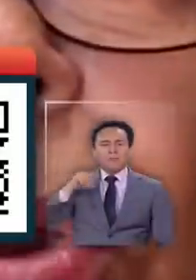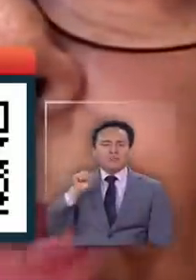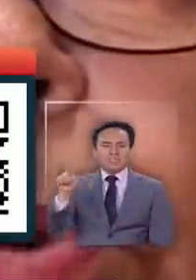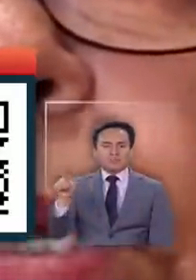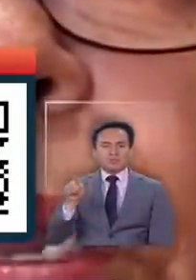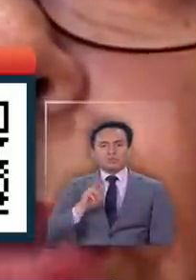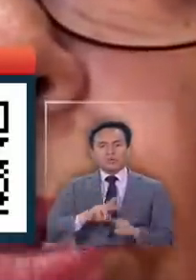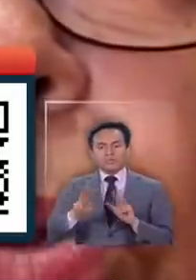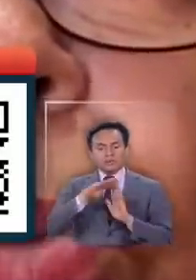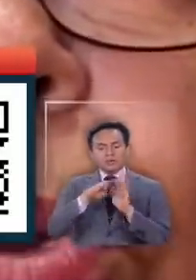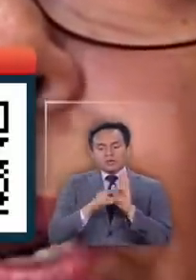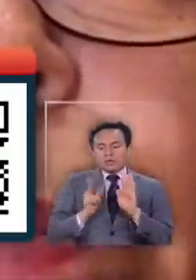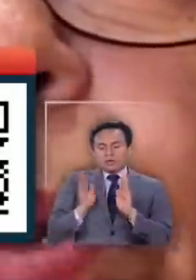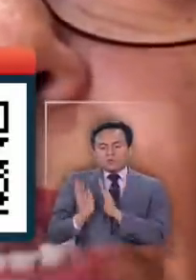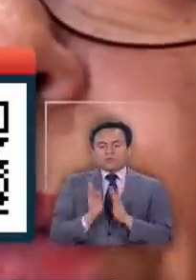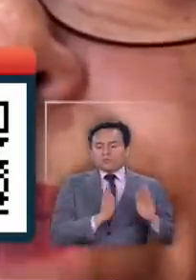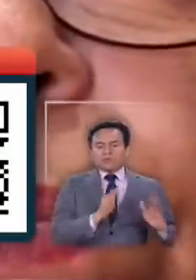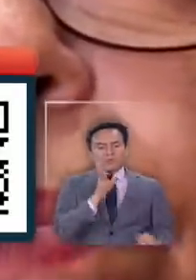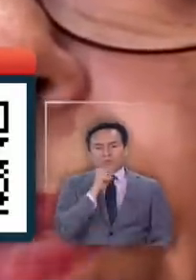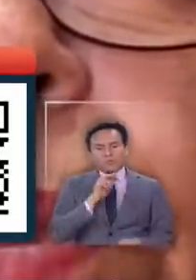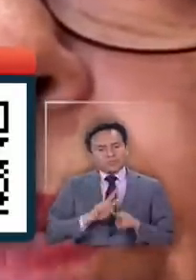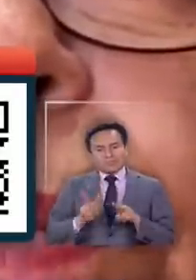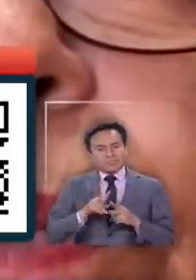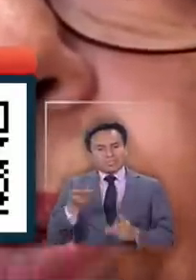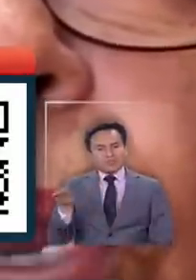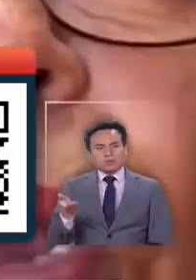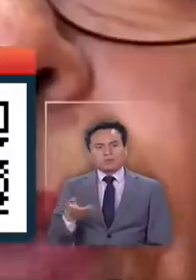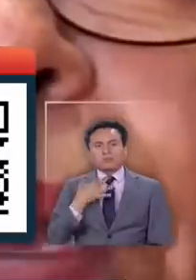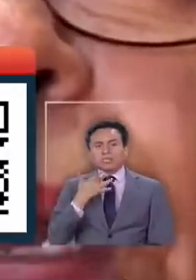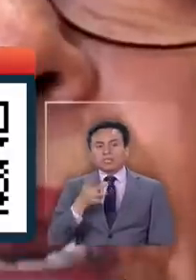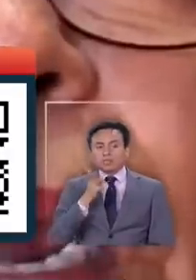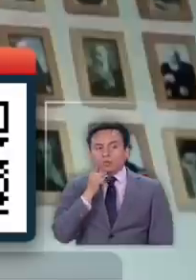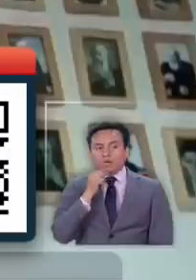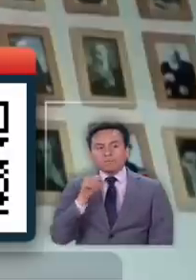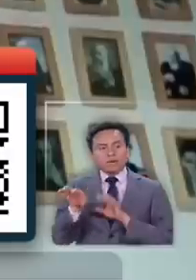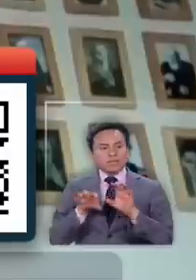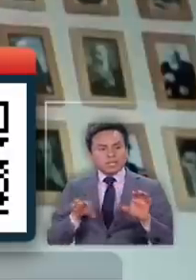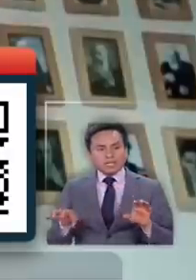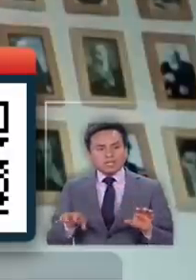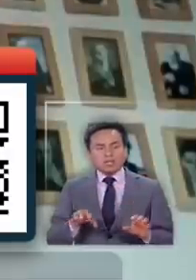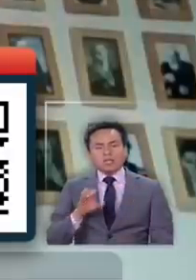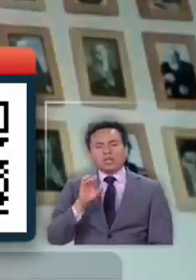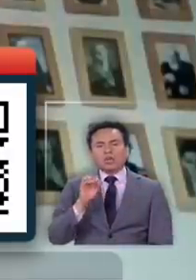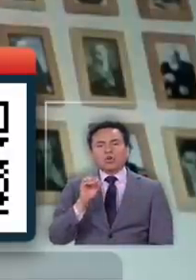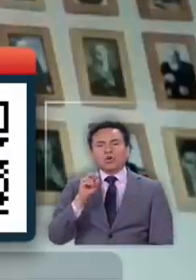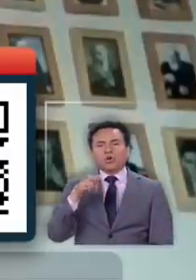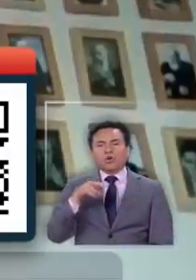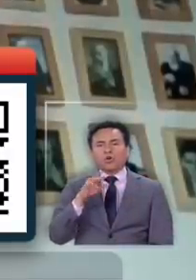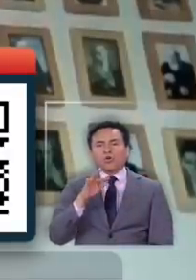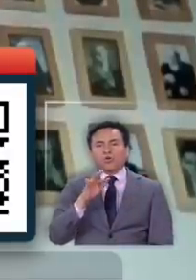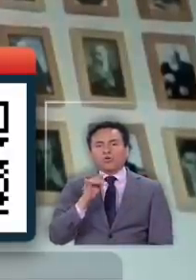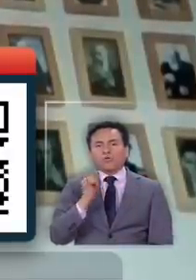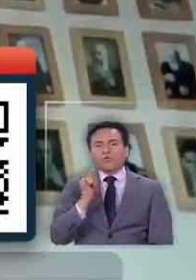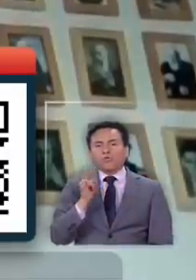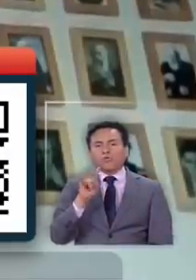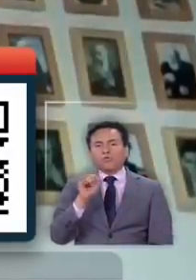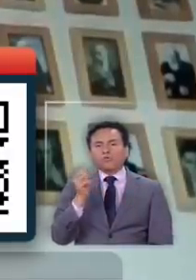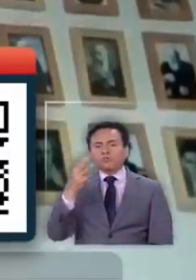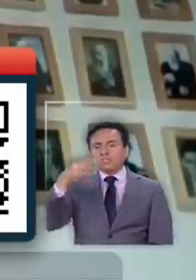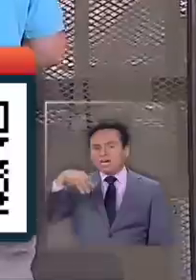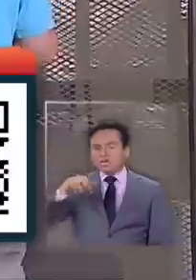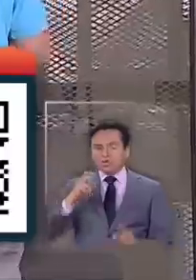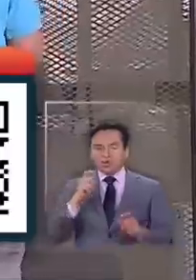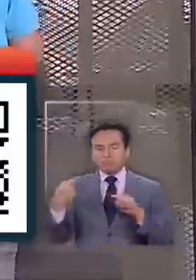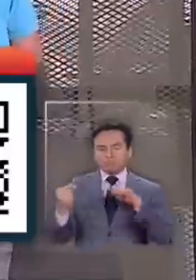se aplicaron los procedimientos como correspondían porque no hay material En la Confusam yo no voy a entrar a discutir cosas